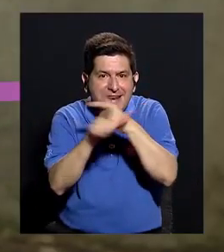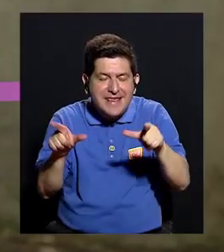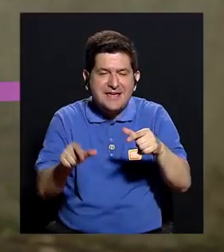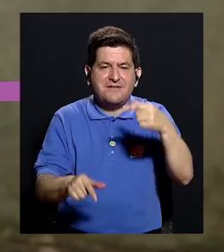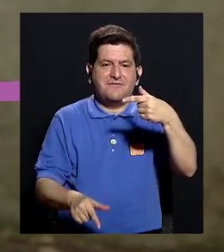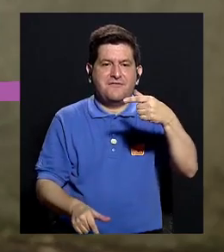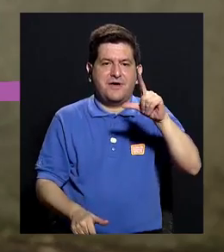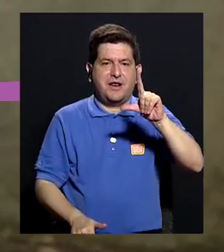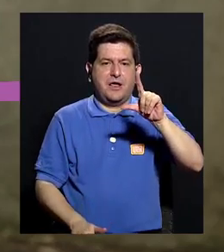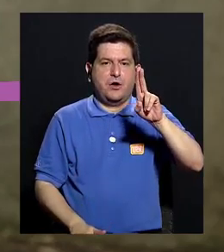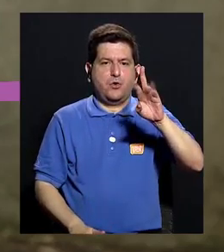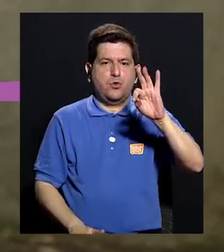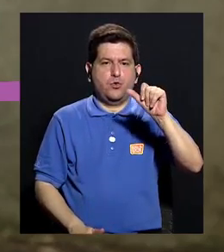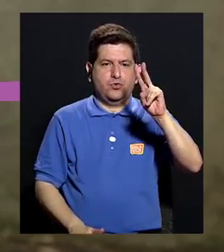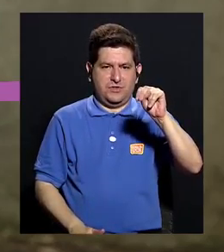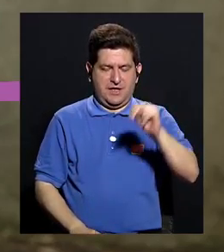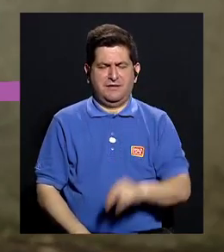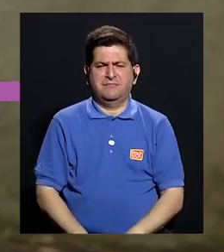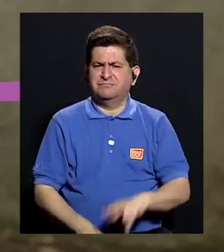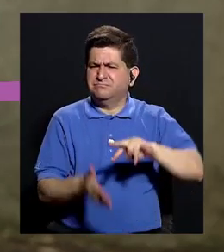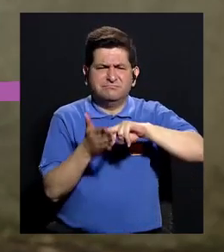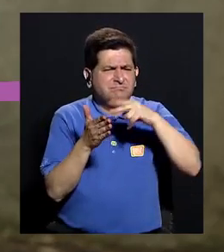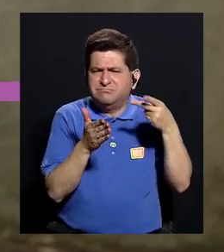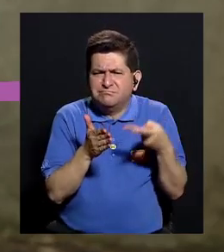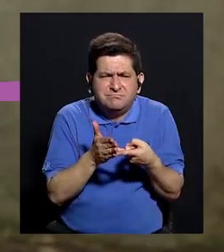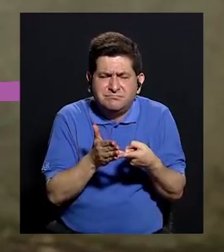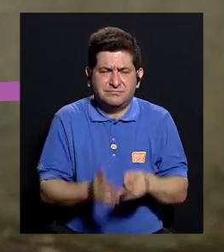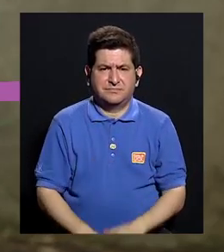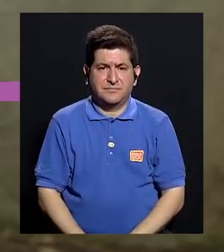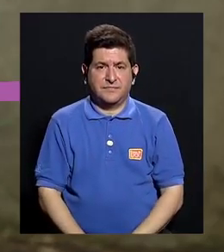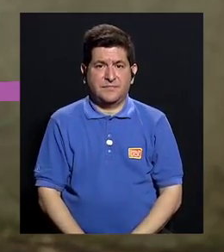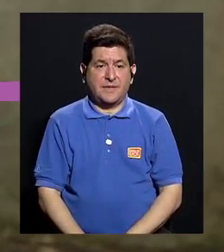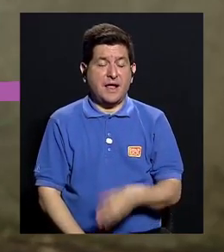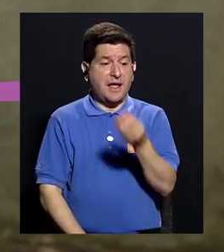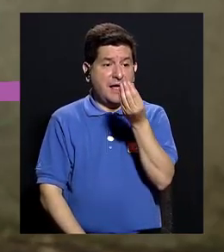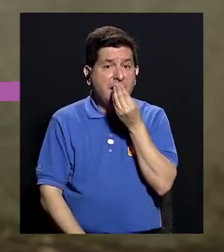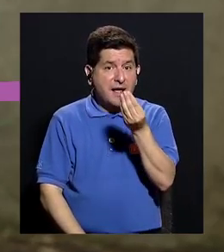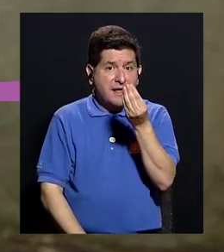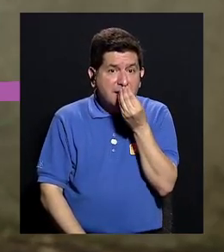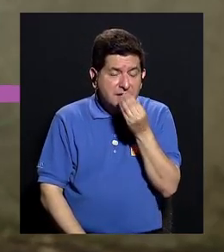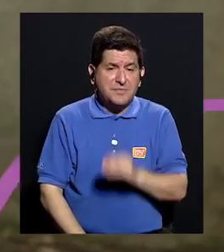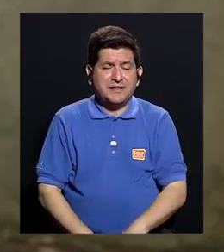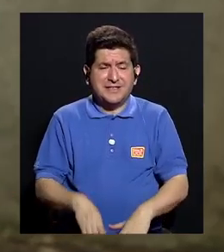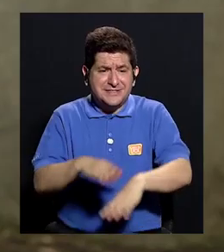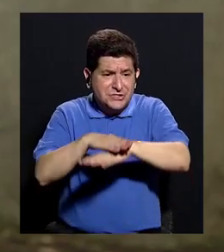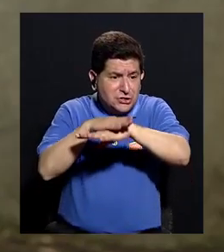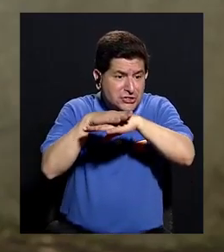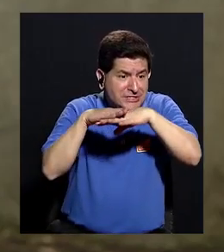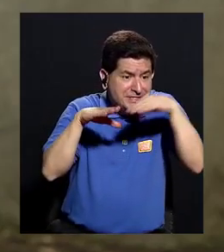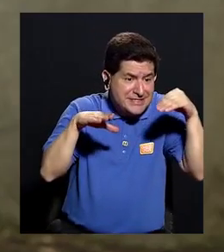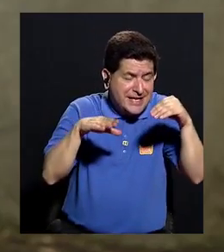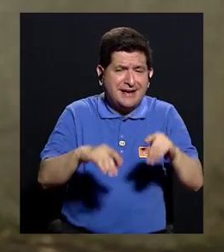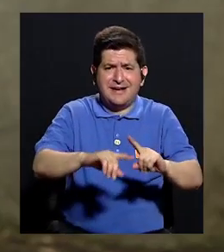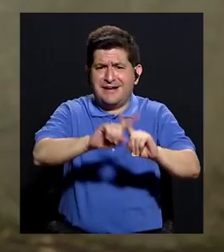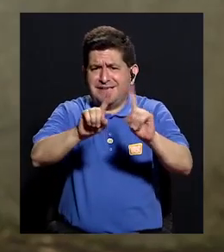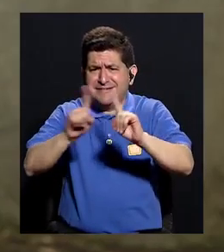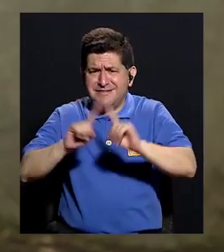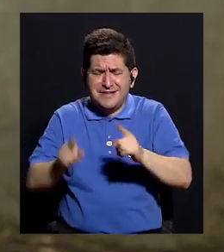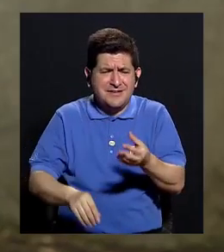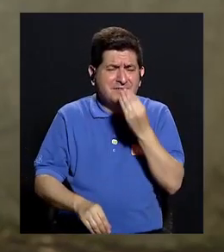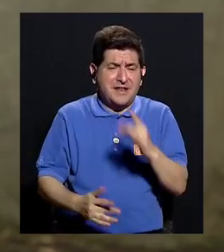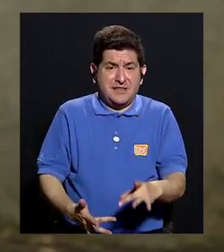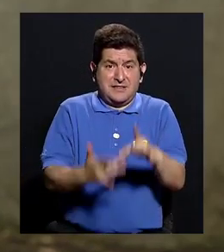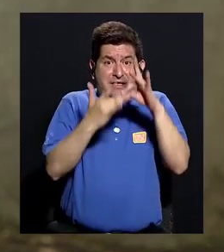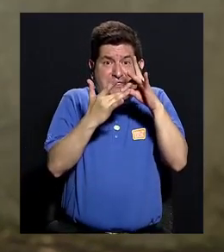alimentación totalmente libre de gluten. Cuando hablamos de una alimentación libre de gluten, hablamos de una alimentación que debe ser exclusión de una gran